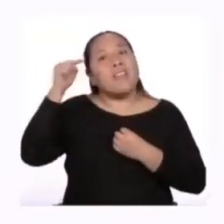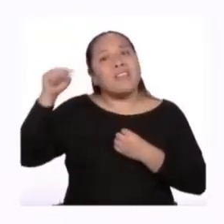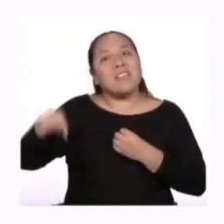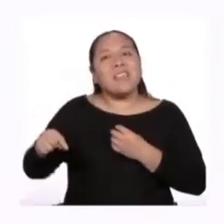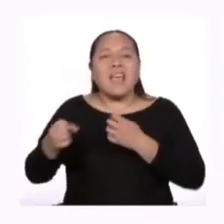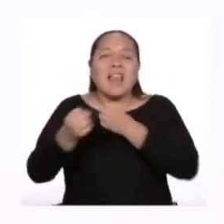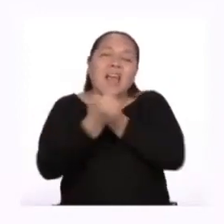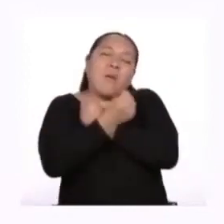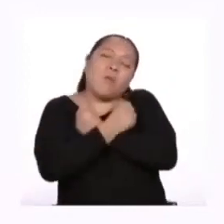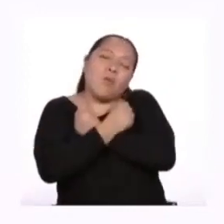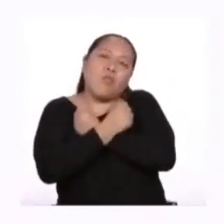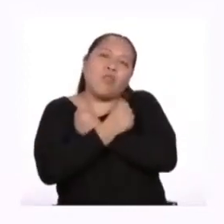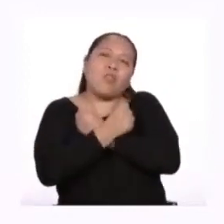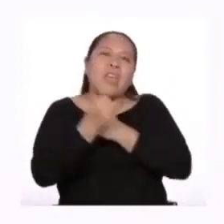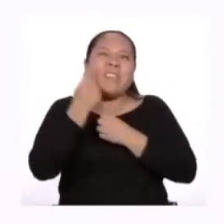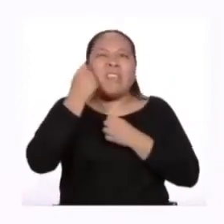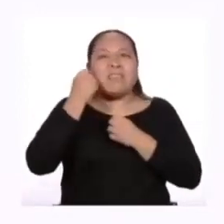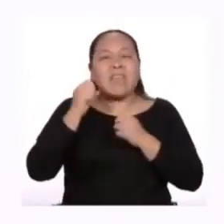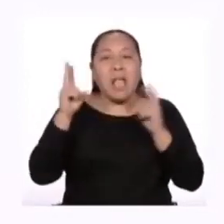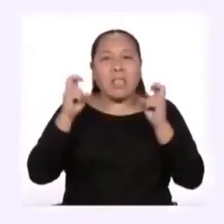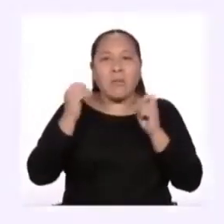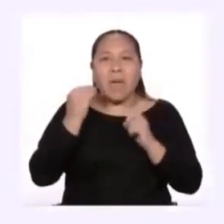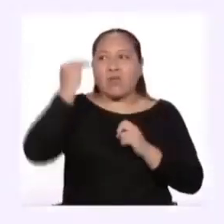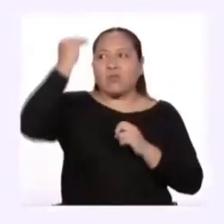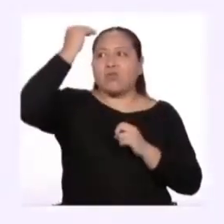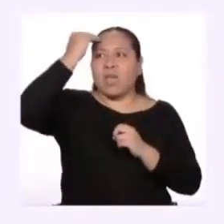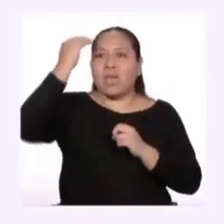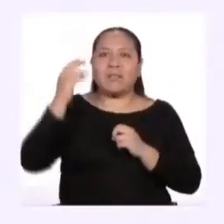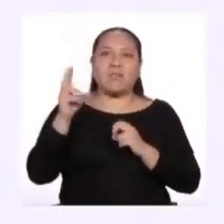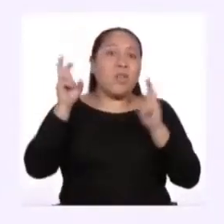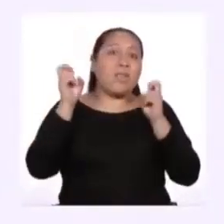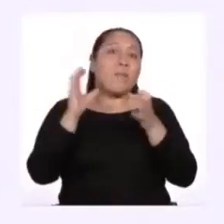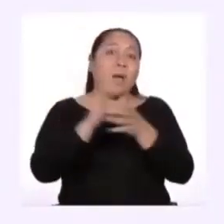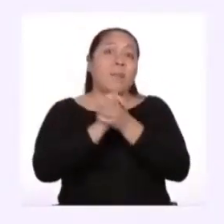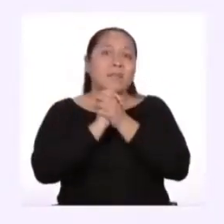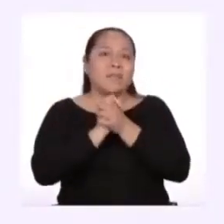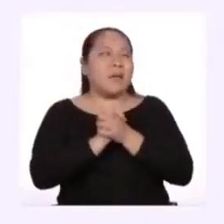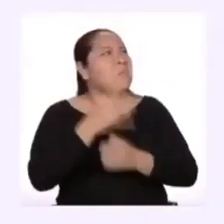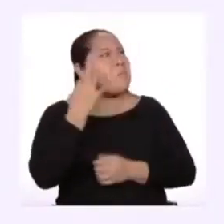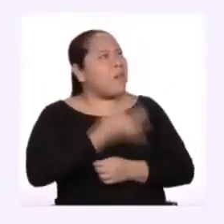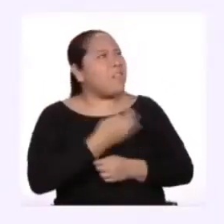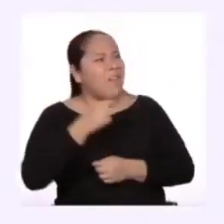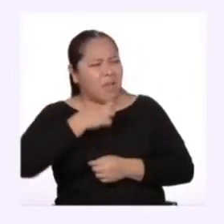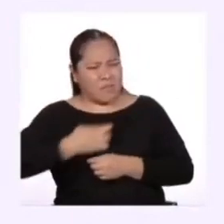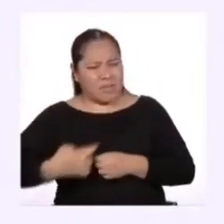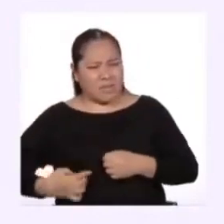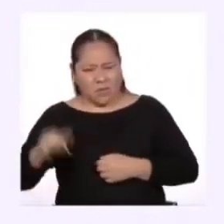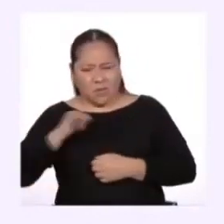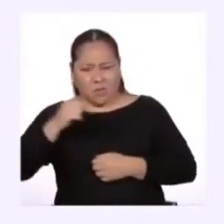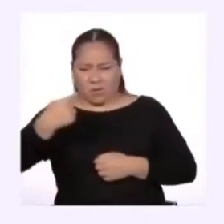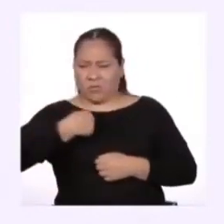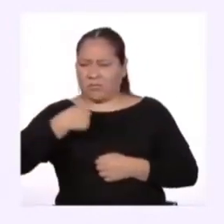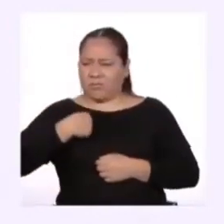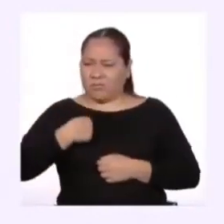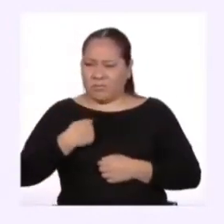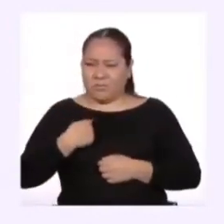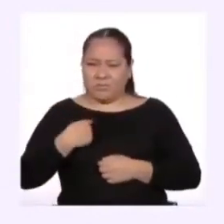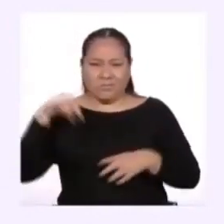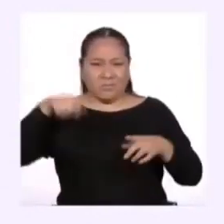como el amor, la adultez y la amistad. Es verdad. Este principito es así como yo. Un ser